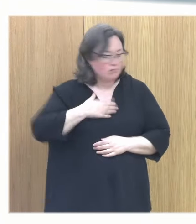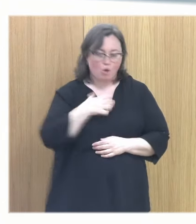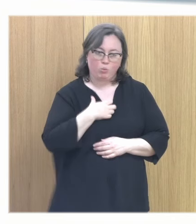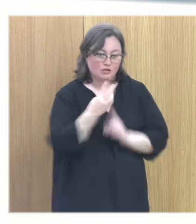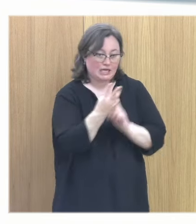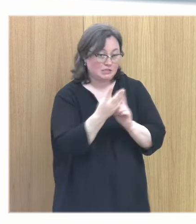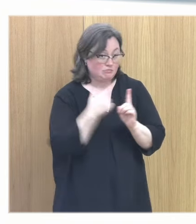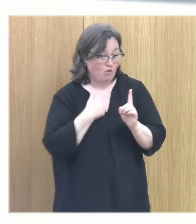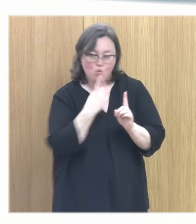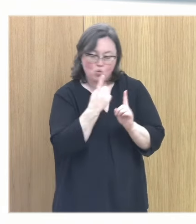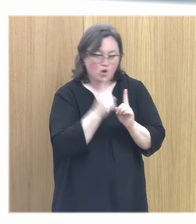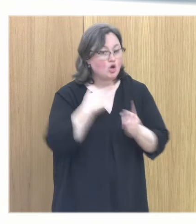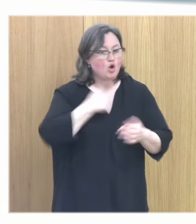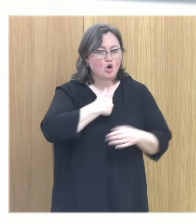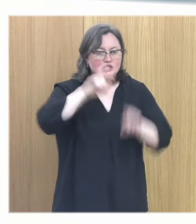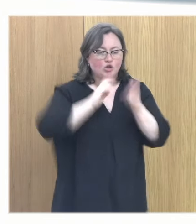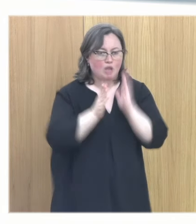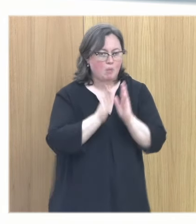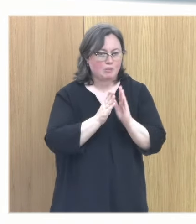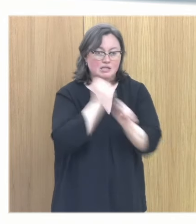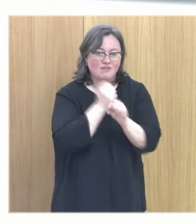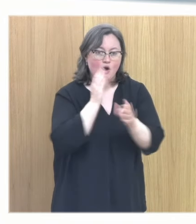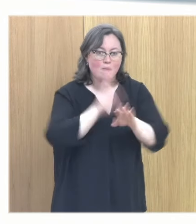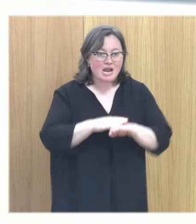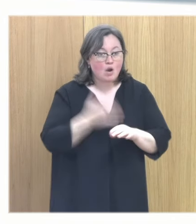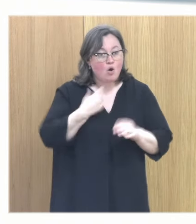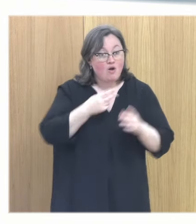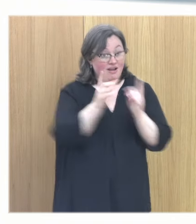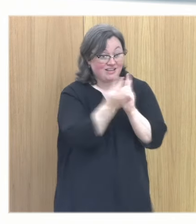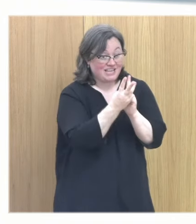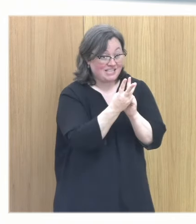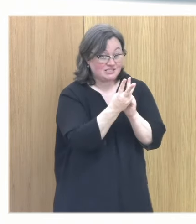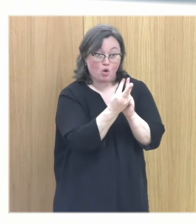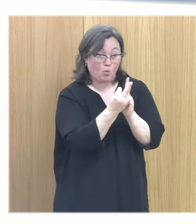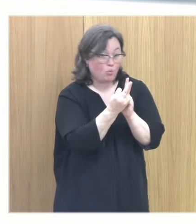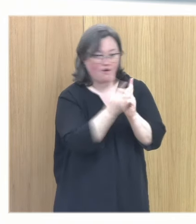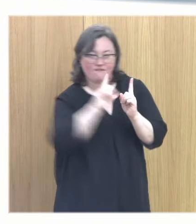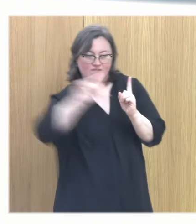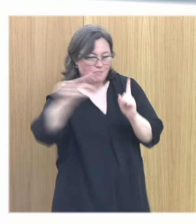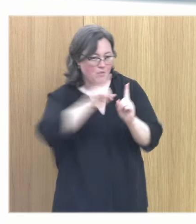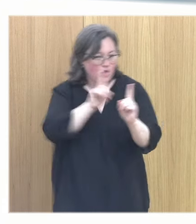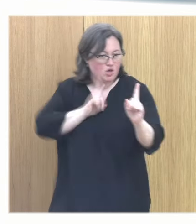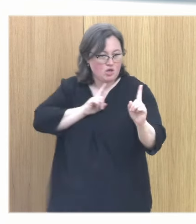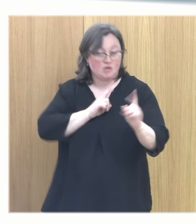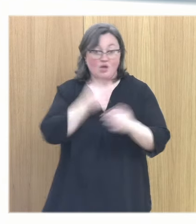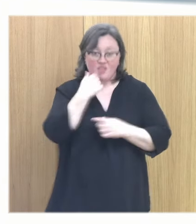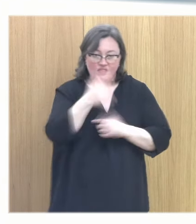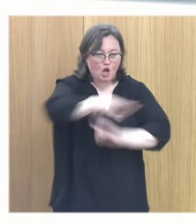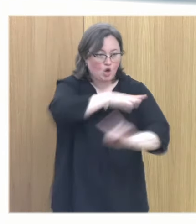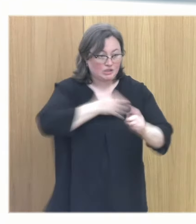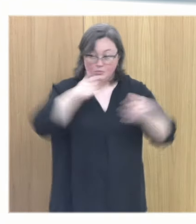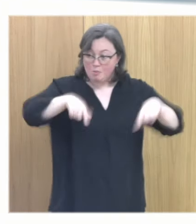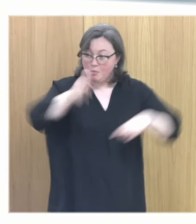porque yo como psicoterapeuta tengo que trabajar para irme y esto es una cosa que conviene decir en un contexto